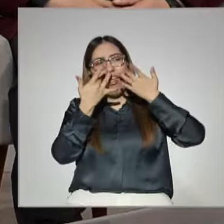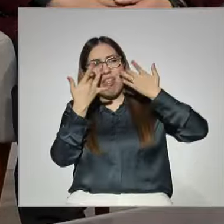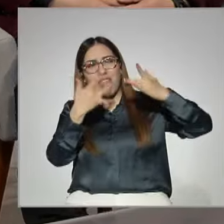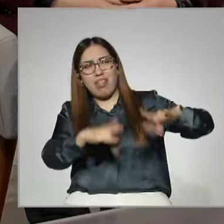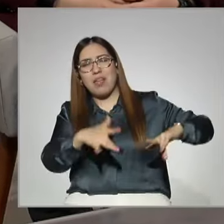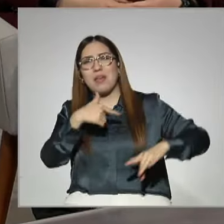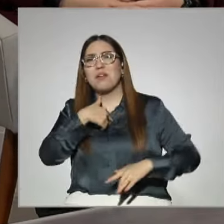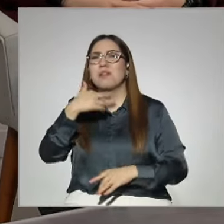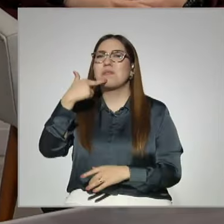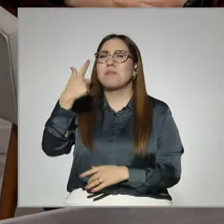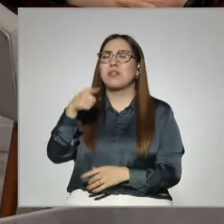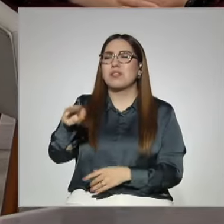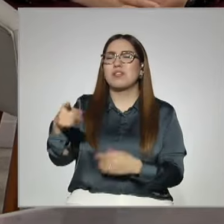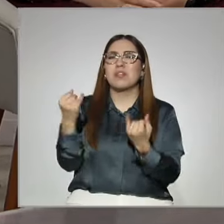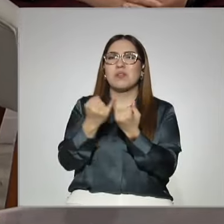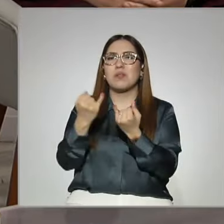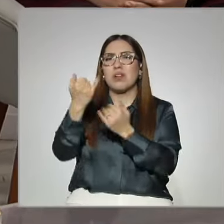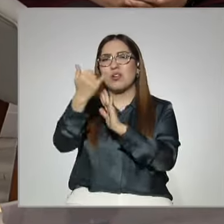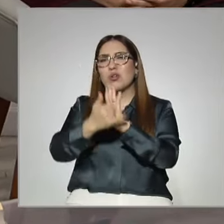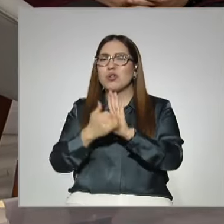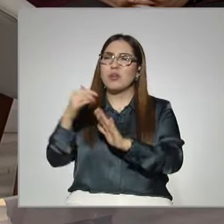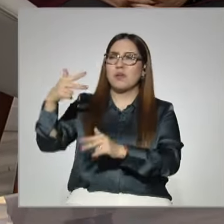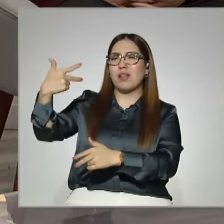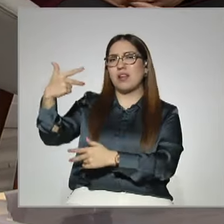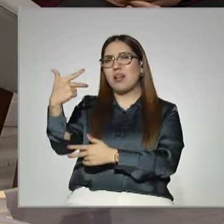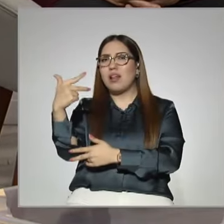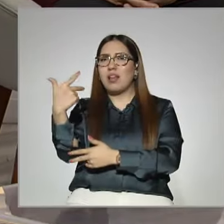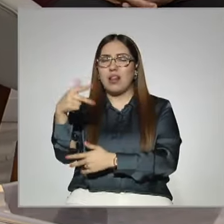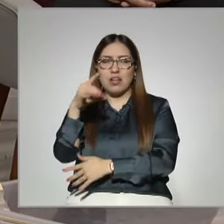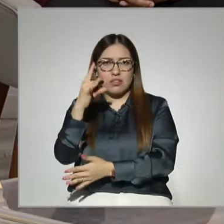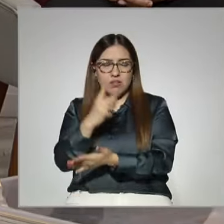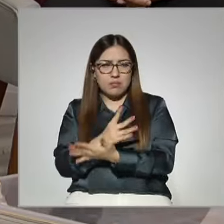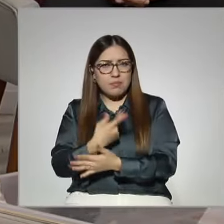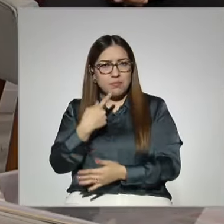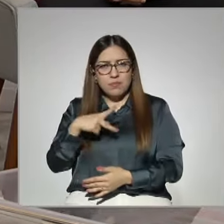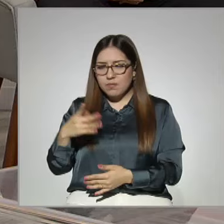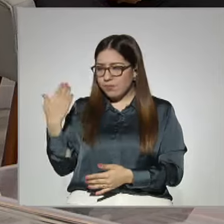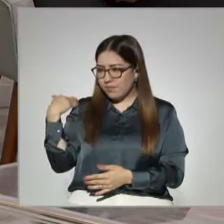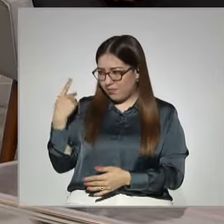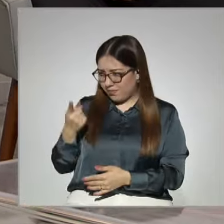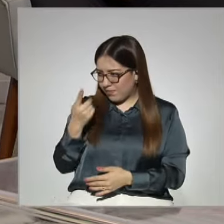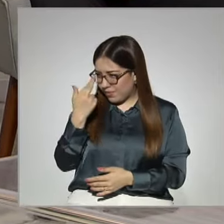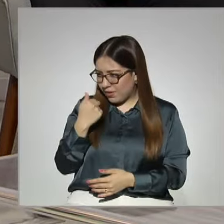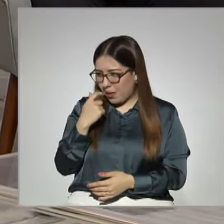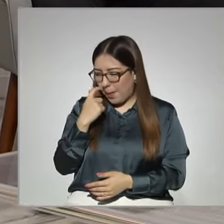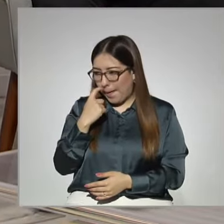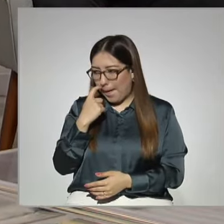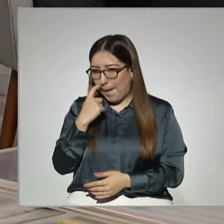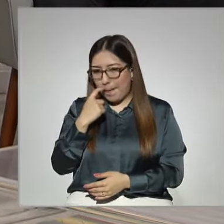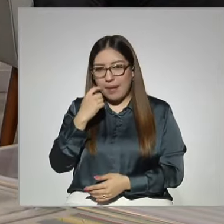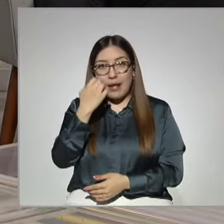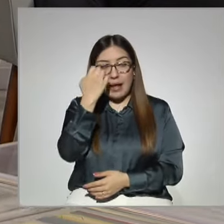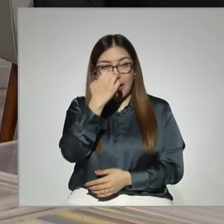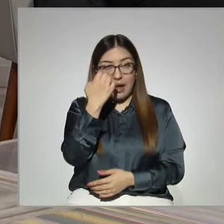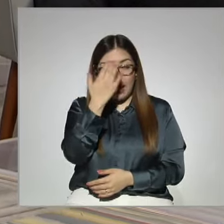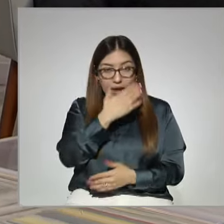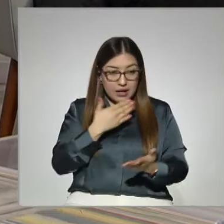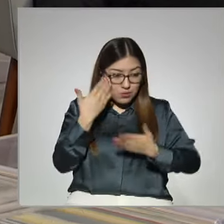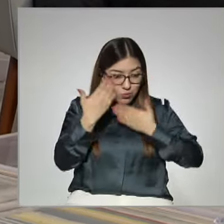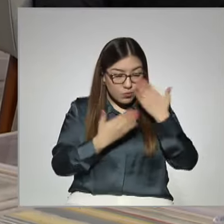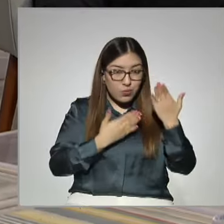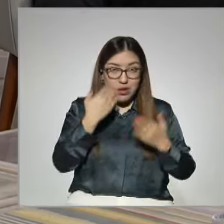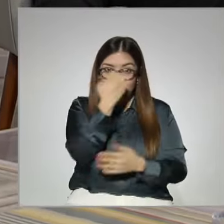como este chico o esta chica o esta persona? Pero lo que acabas de decir es fundamental, lo que te da la escuela, el criterio, la